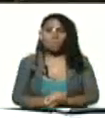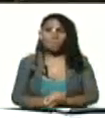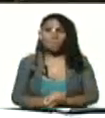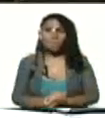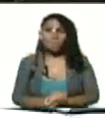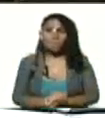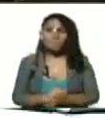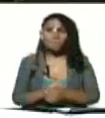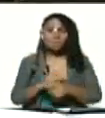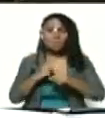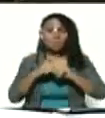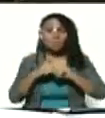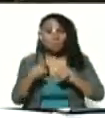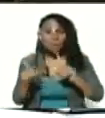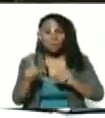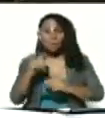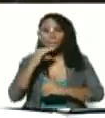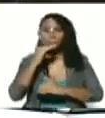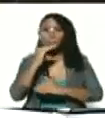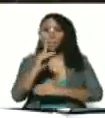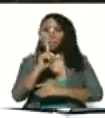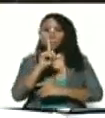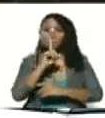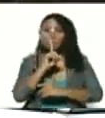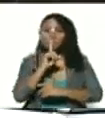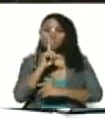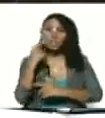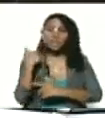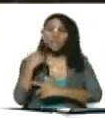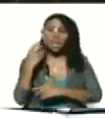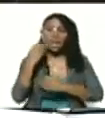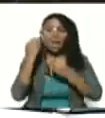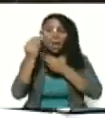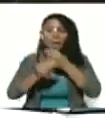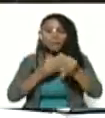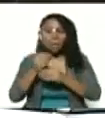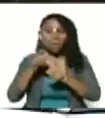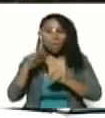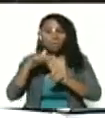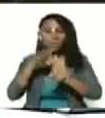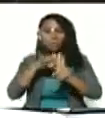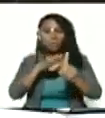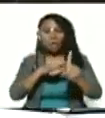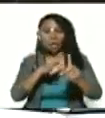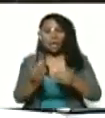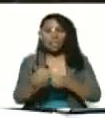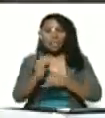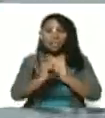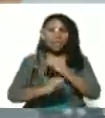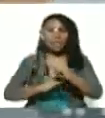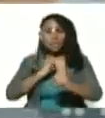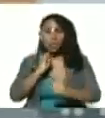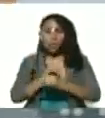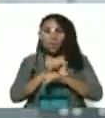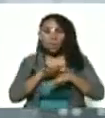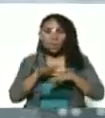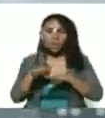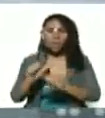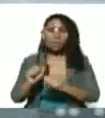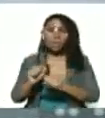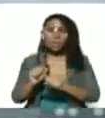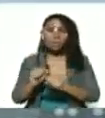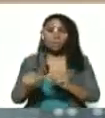pero en silencio tienen que ser por la persecución internacional del imperialismo